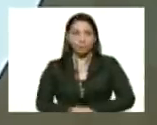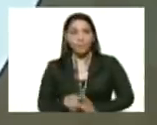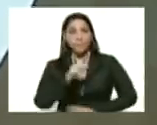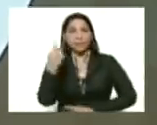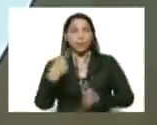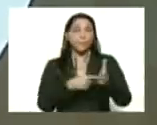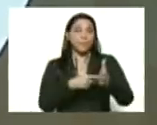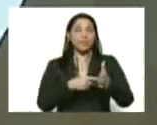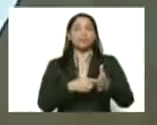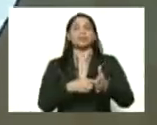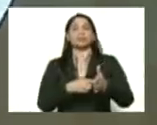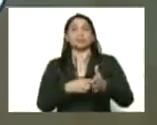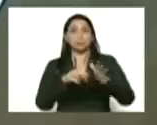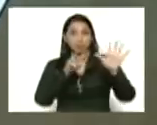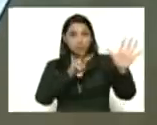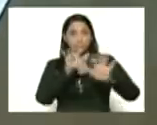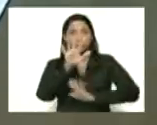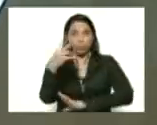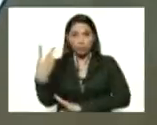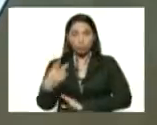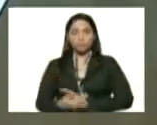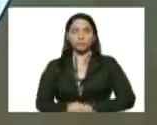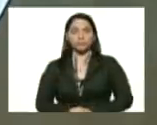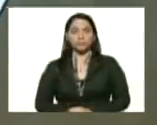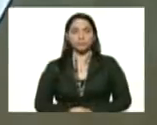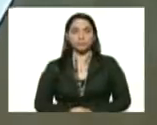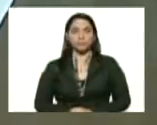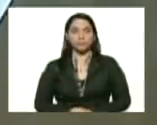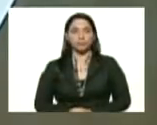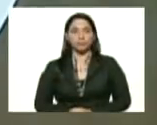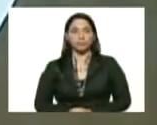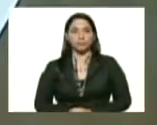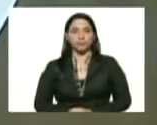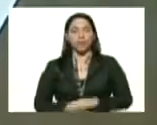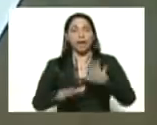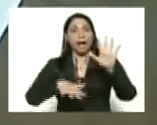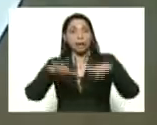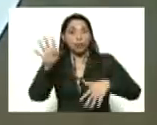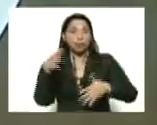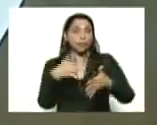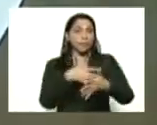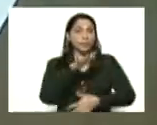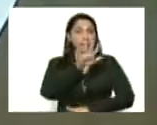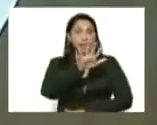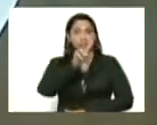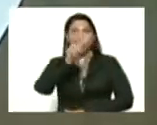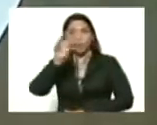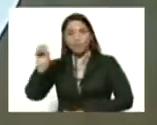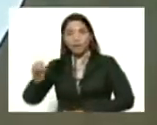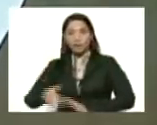.752. Y 14.520